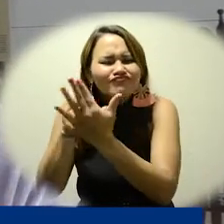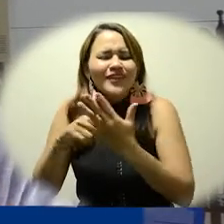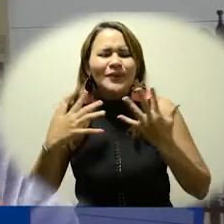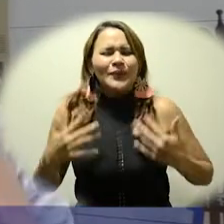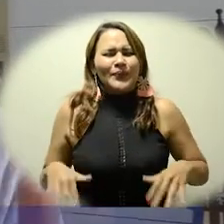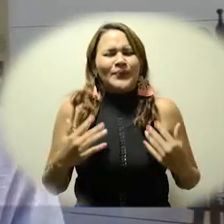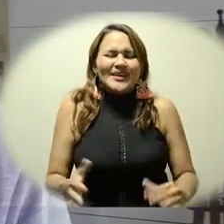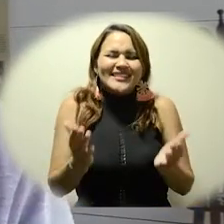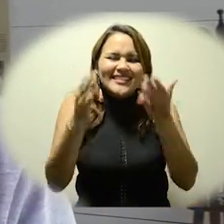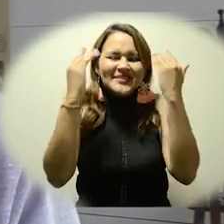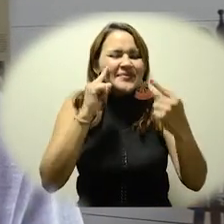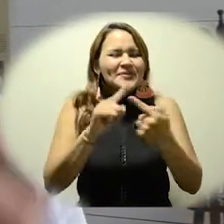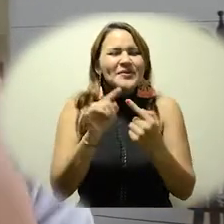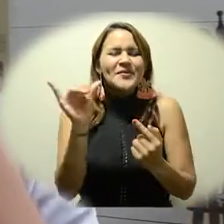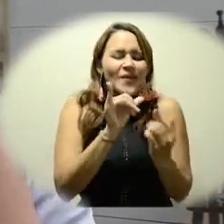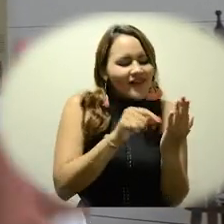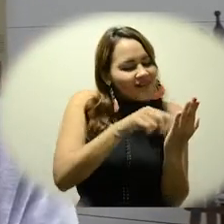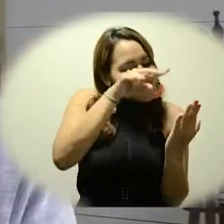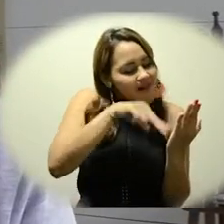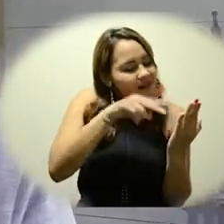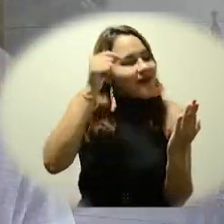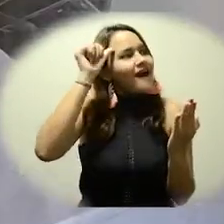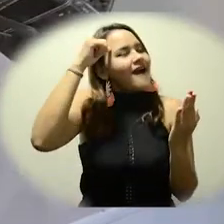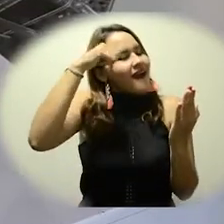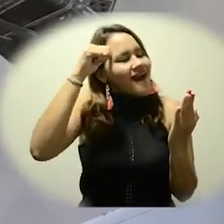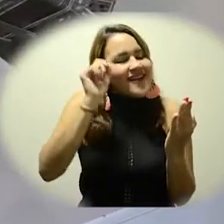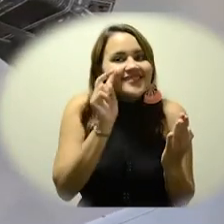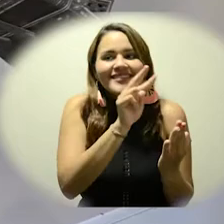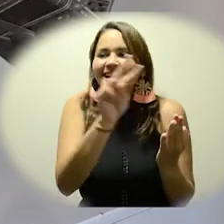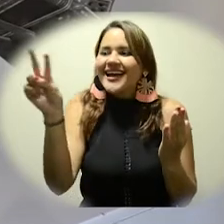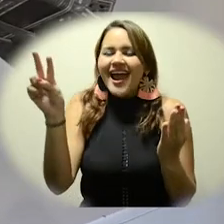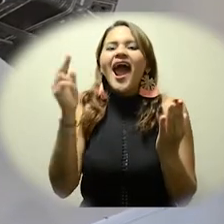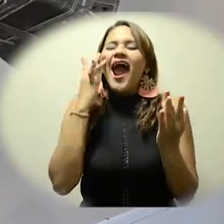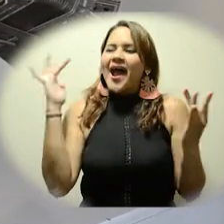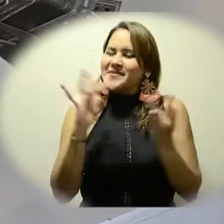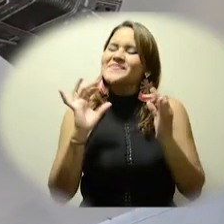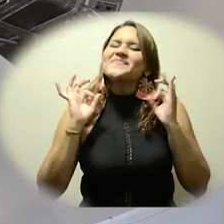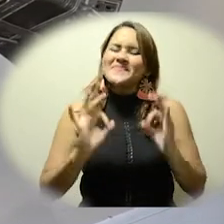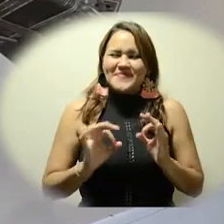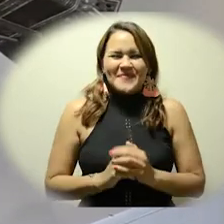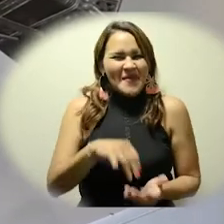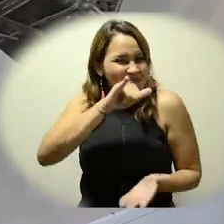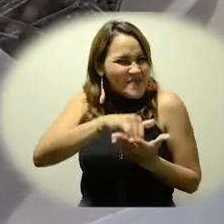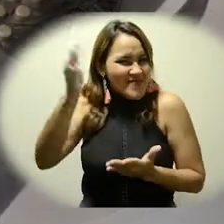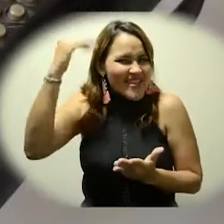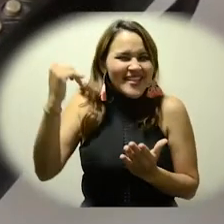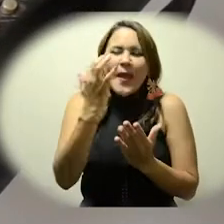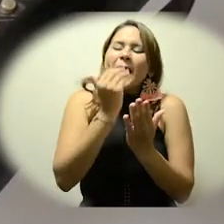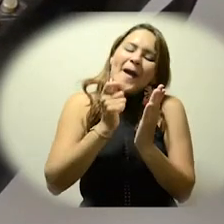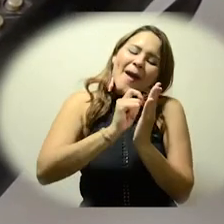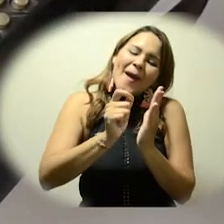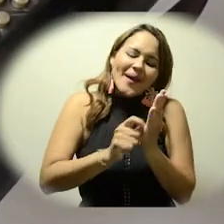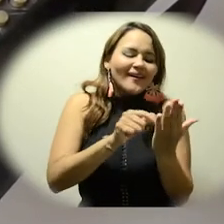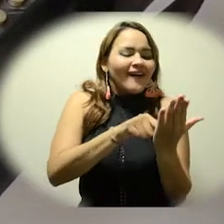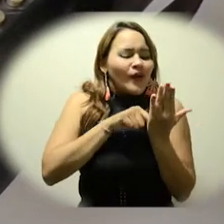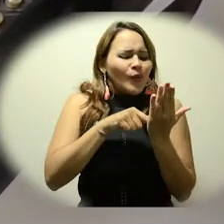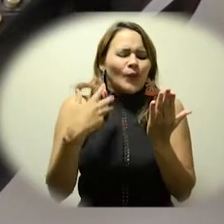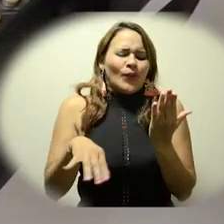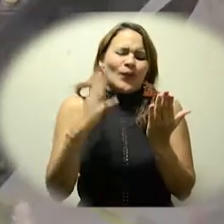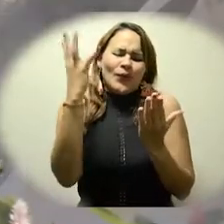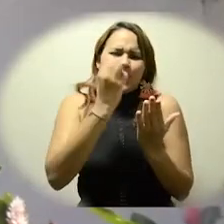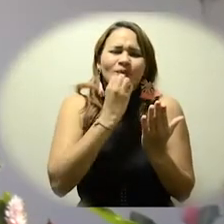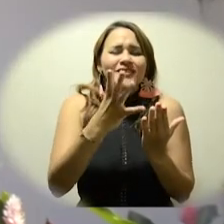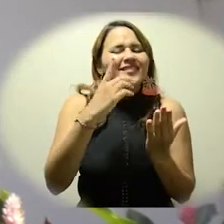digamos que te conecte un poco más con esas realidades que te cuenta el libro, con esas realidades que te cuenta Gabo y así mismo